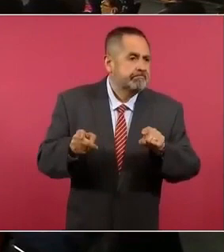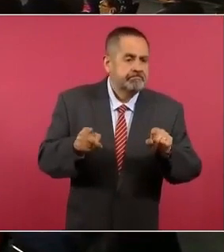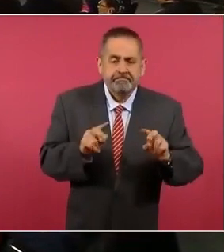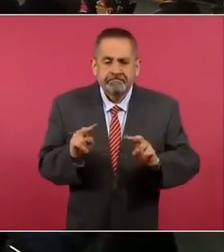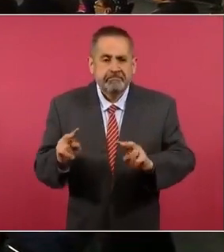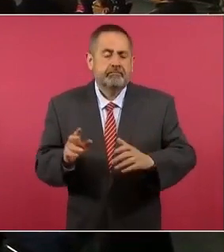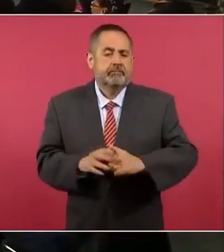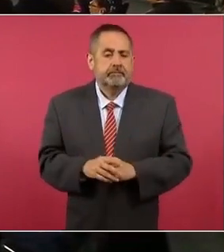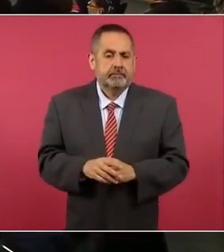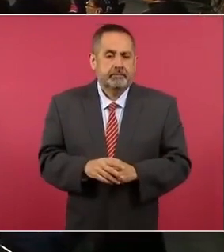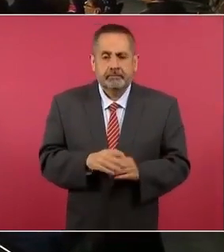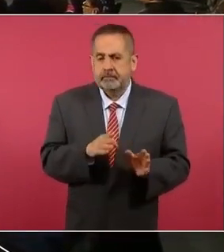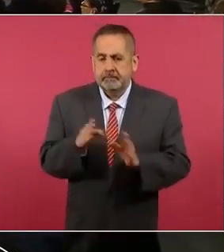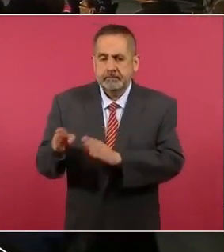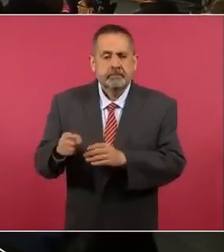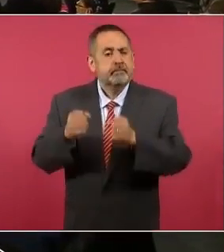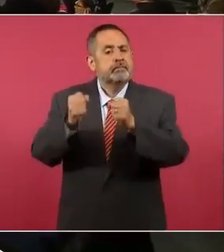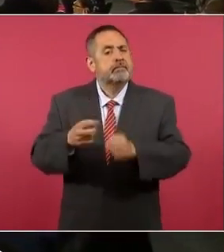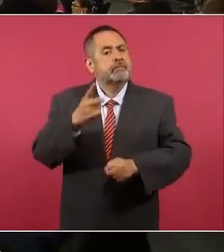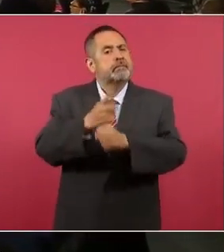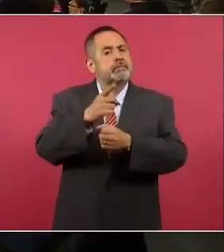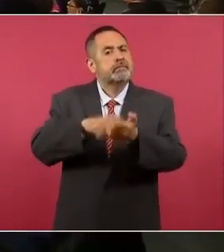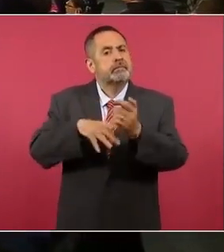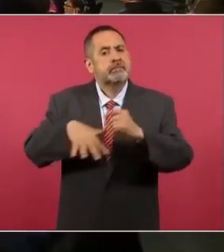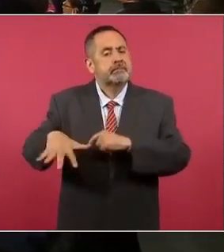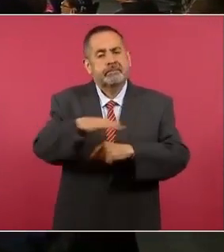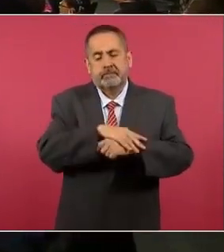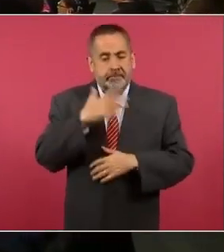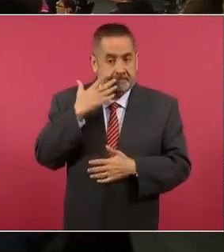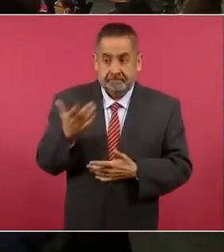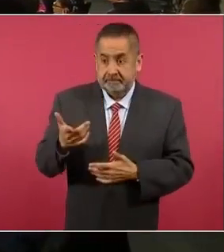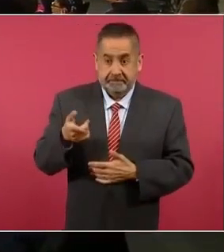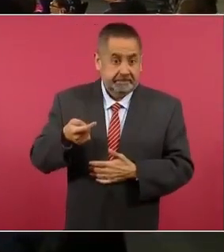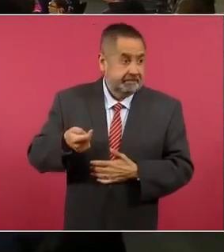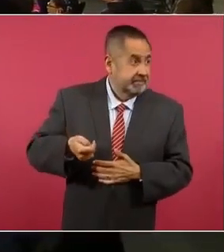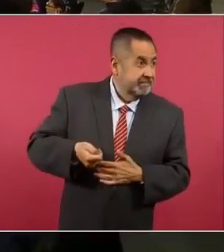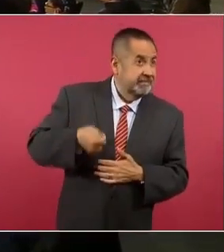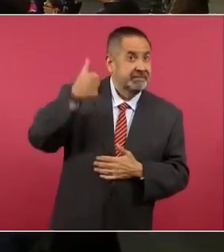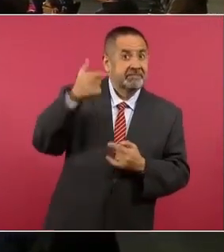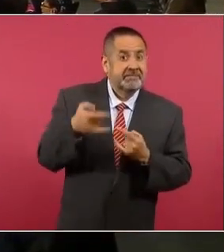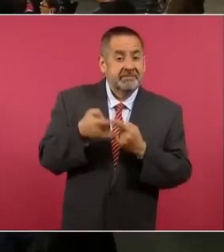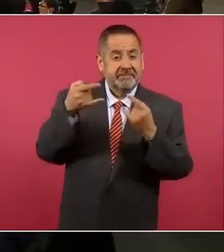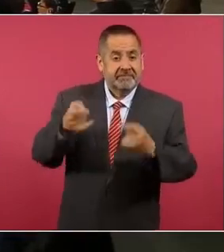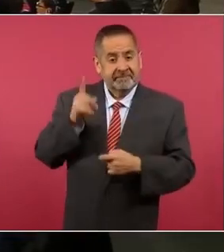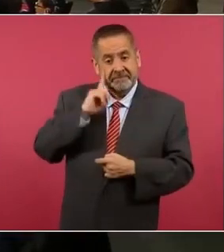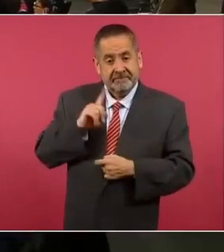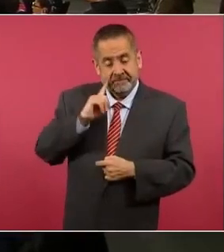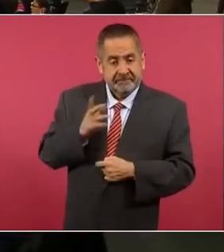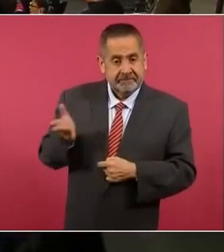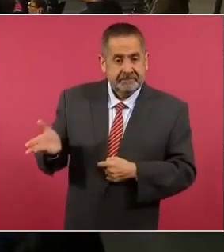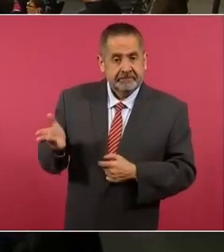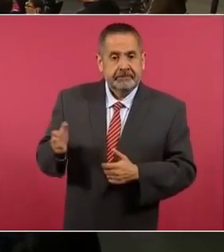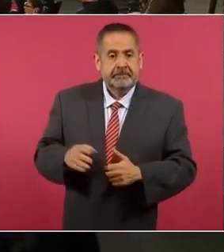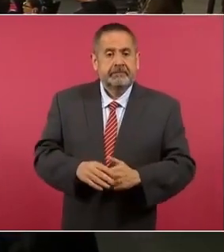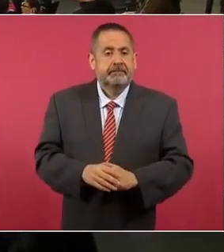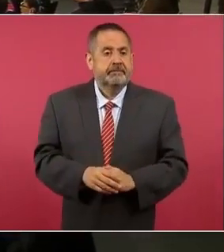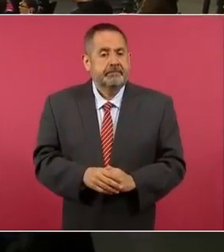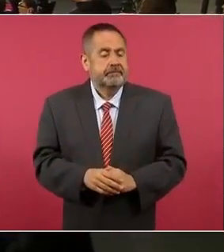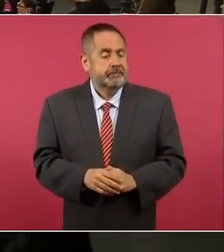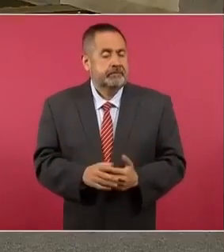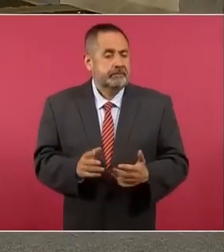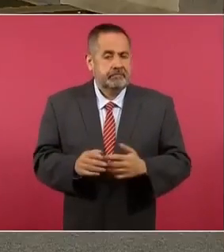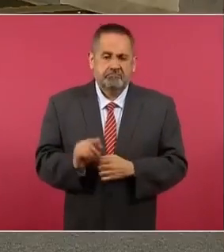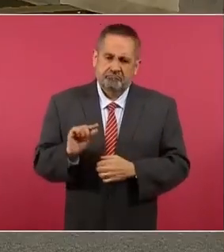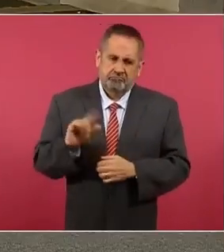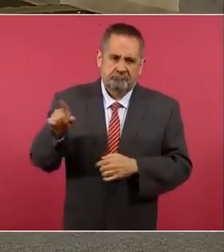Seguridad pública, por primera vez una mujer y con